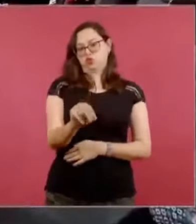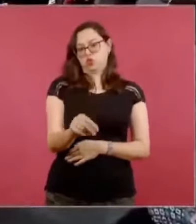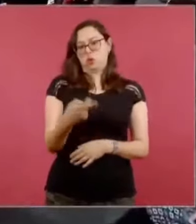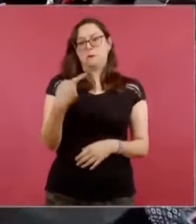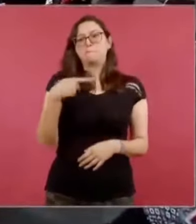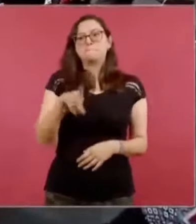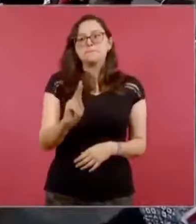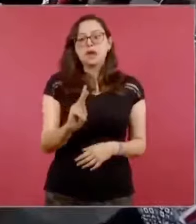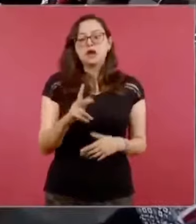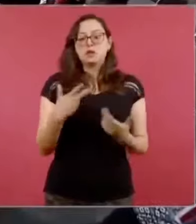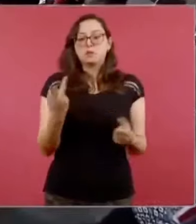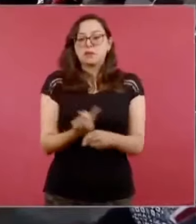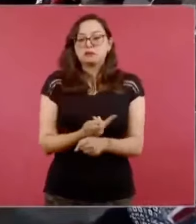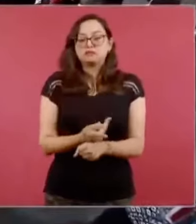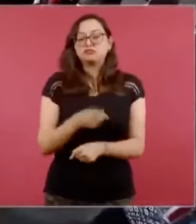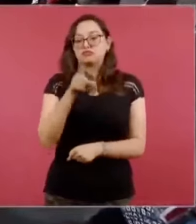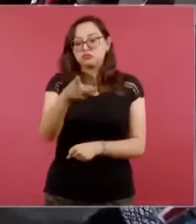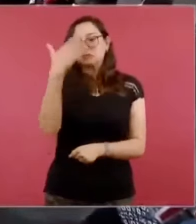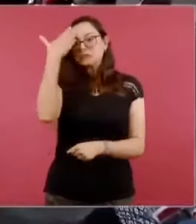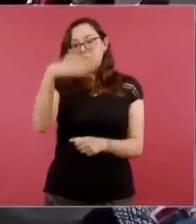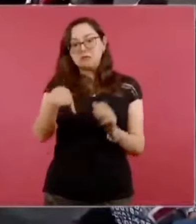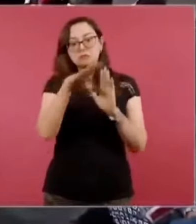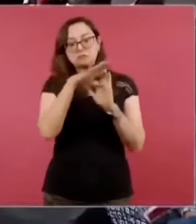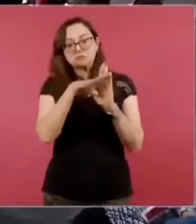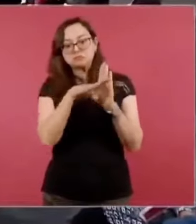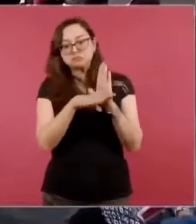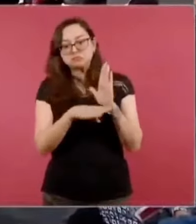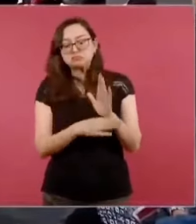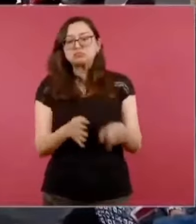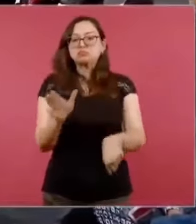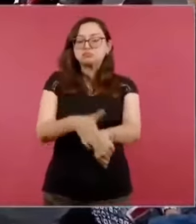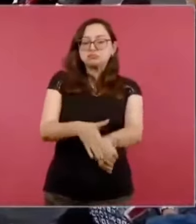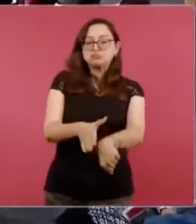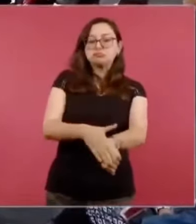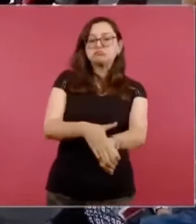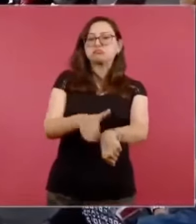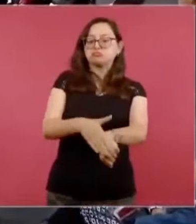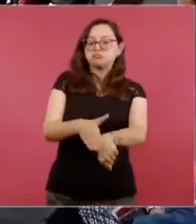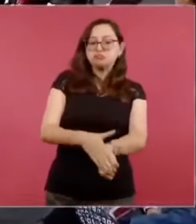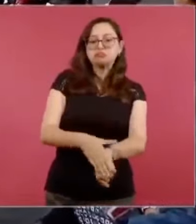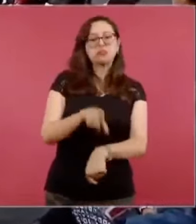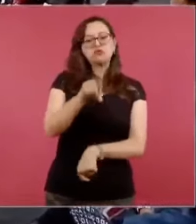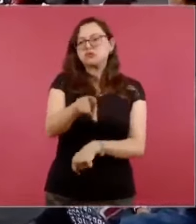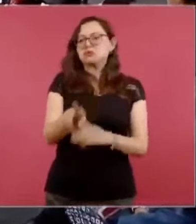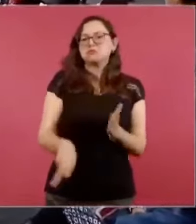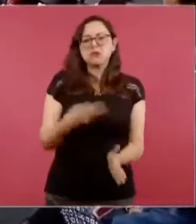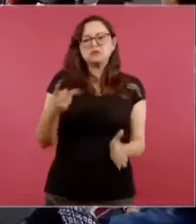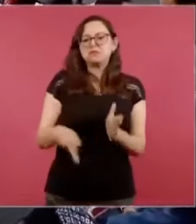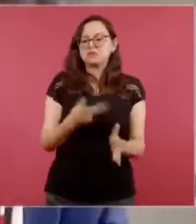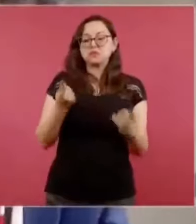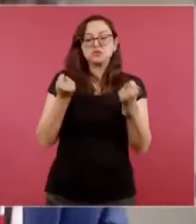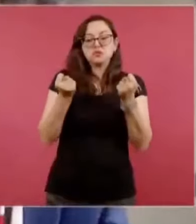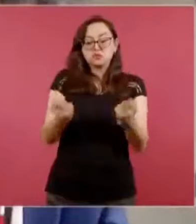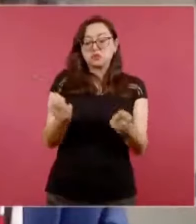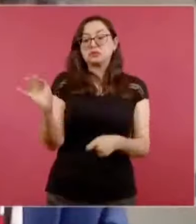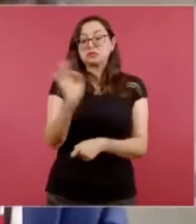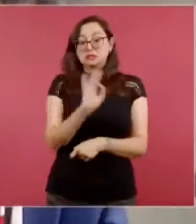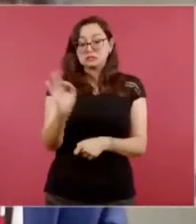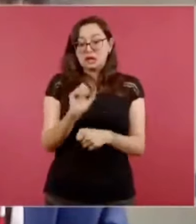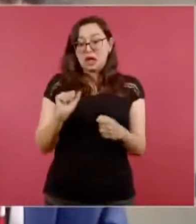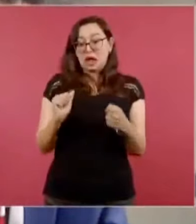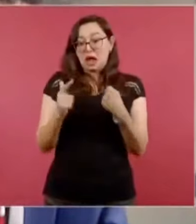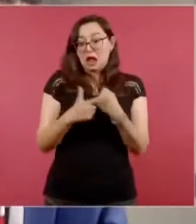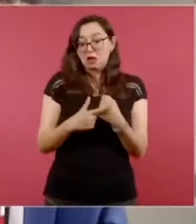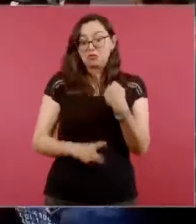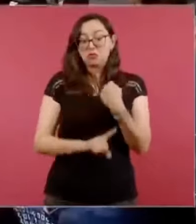plantearle es, aún sabiendo todos estos lineamientos y con todas las llamadas que han tenido, ha tenido reincidencia y esto puede afectar al partido, puede afectar… Bueno,